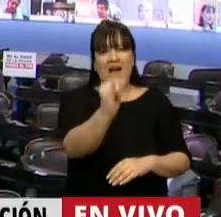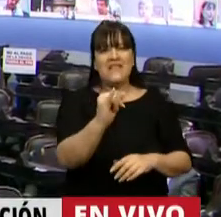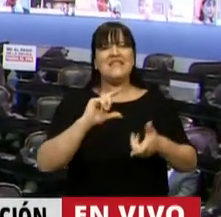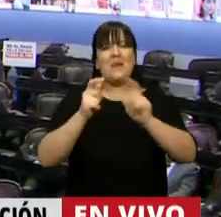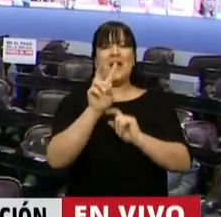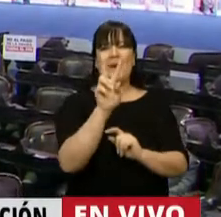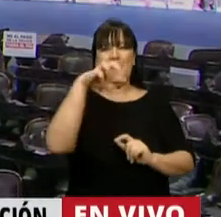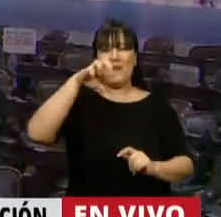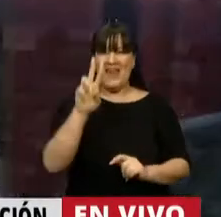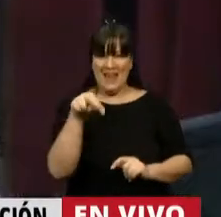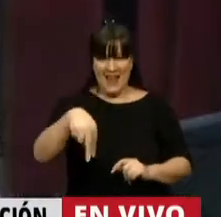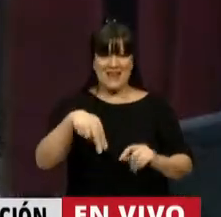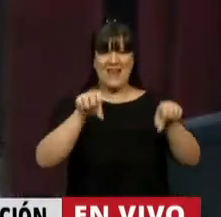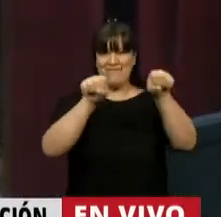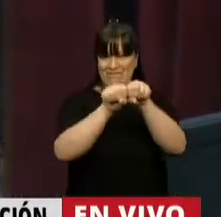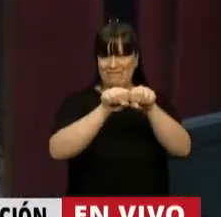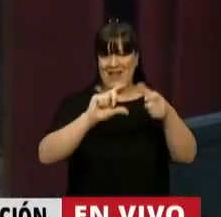BPN. Gracias.